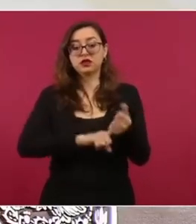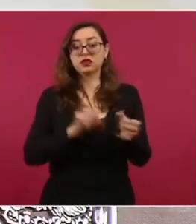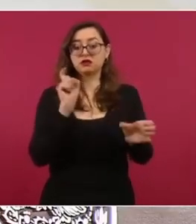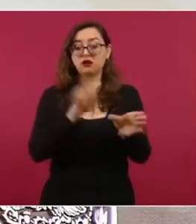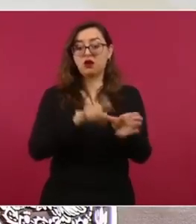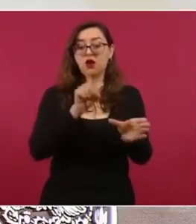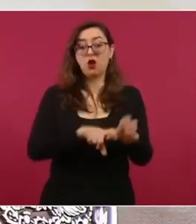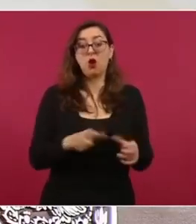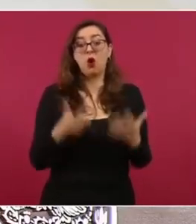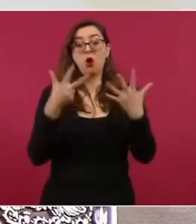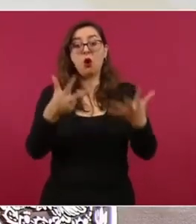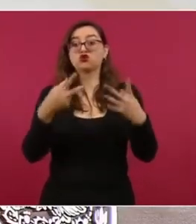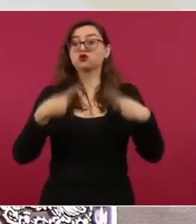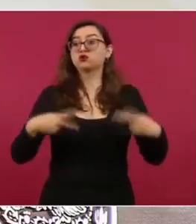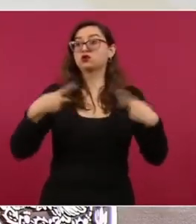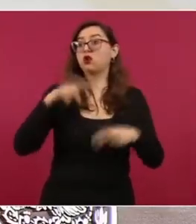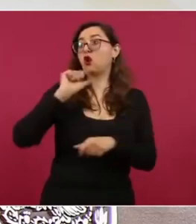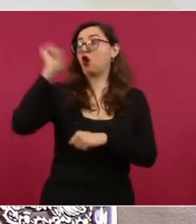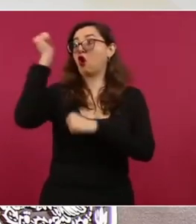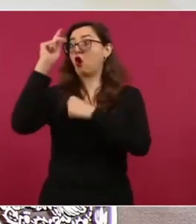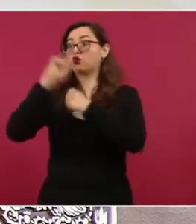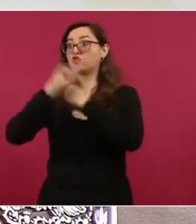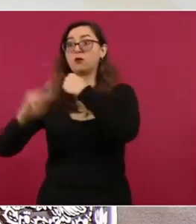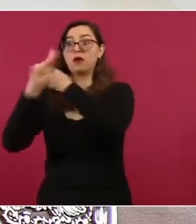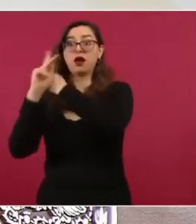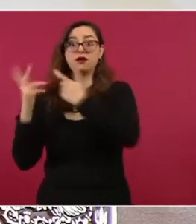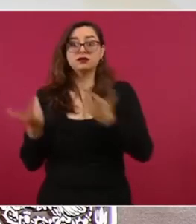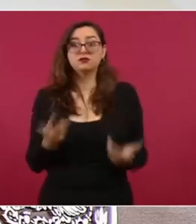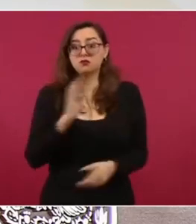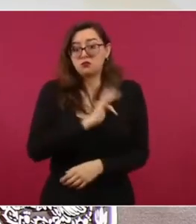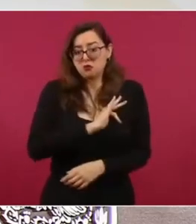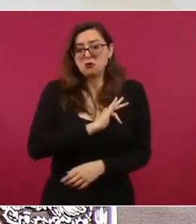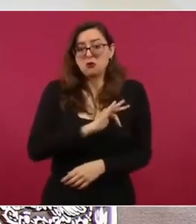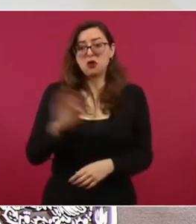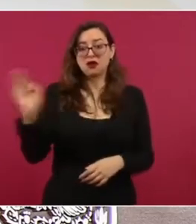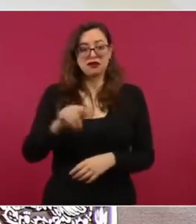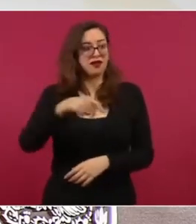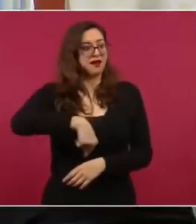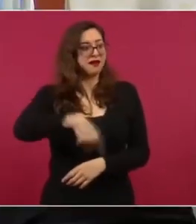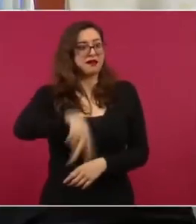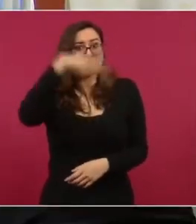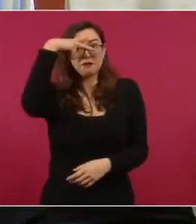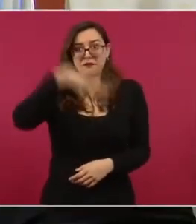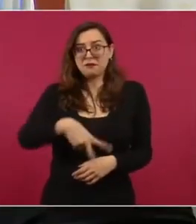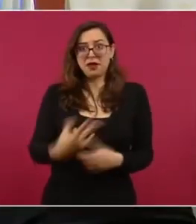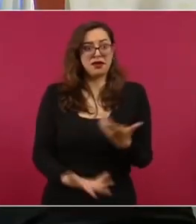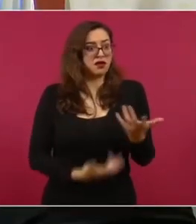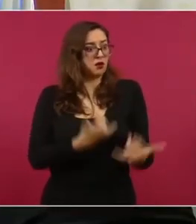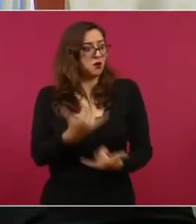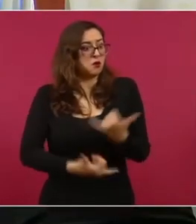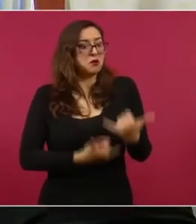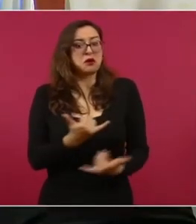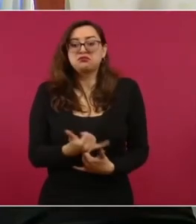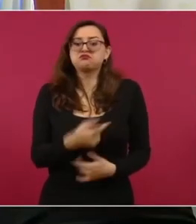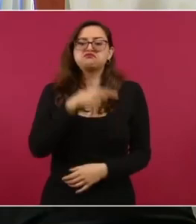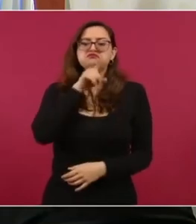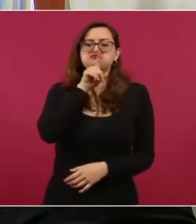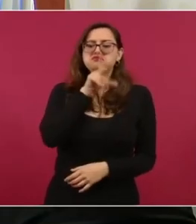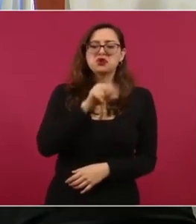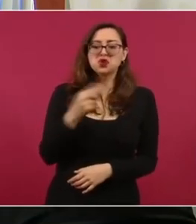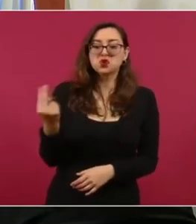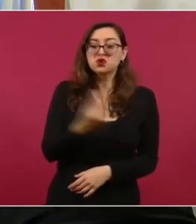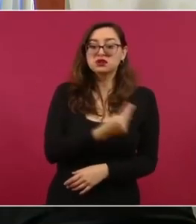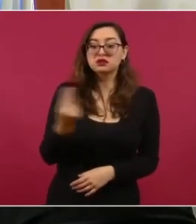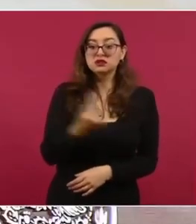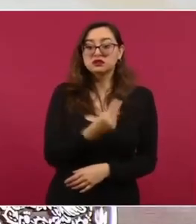en la cancha, lo que limita el espacio a los jóvenes talentos mexicanos y fomenta el negocio de la compra-venta de jugadores a sobreprecio